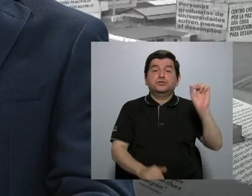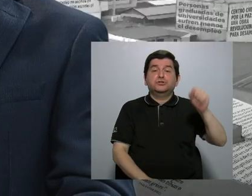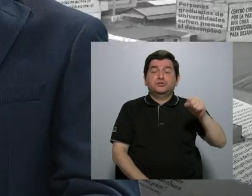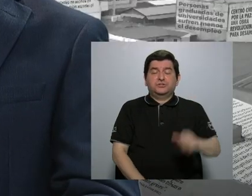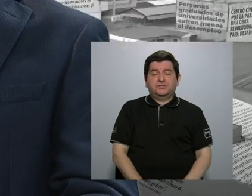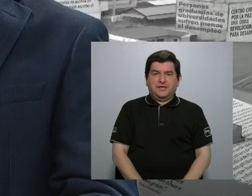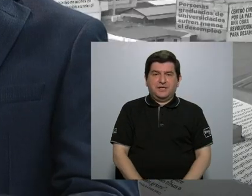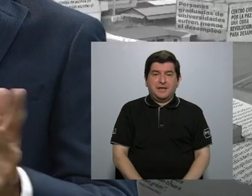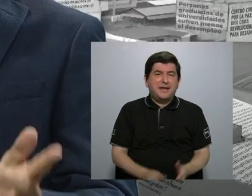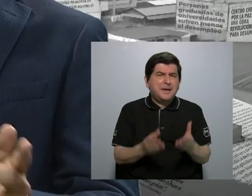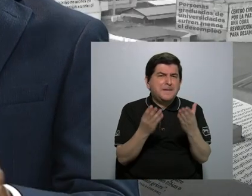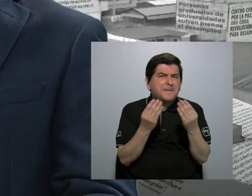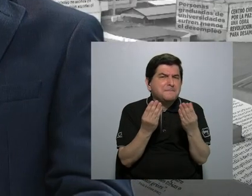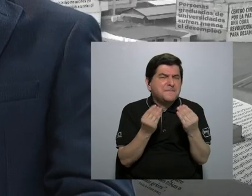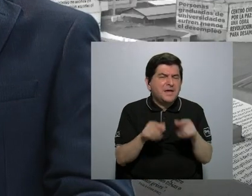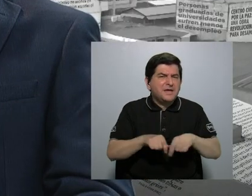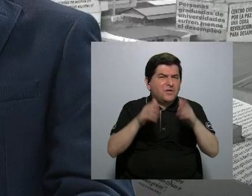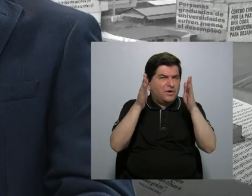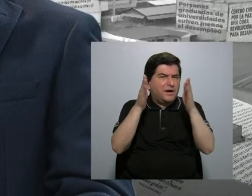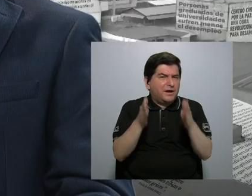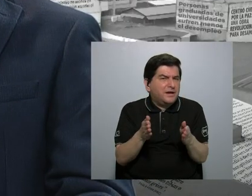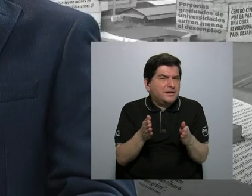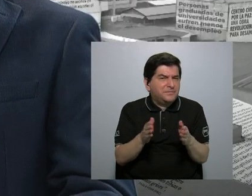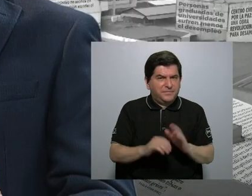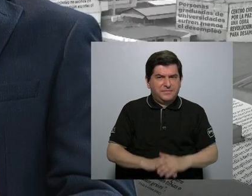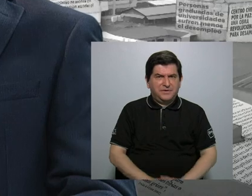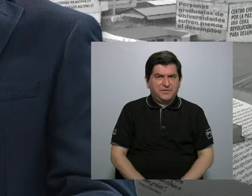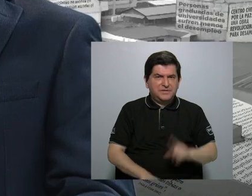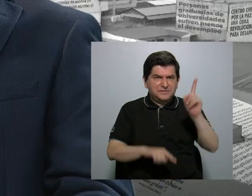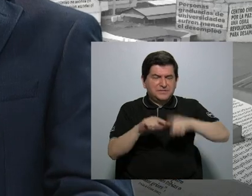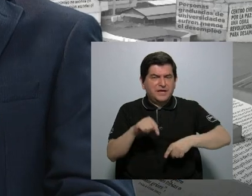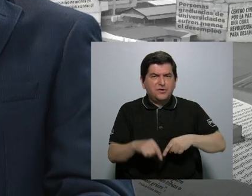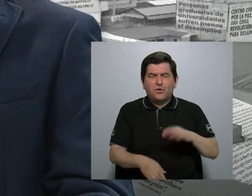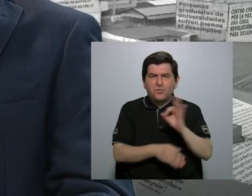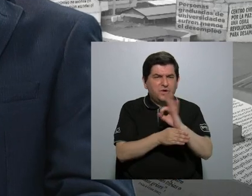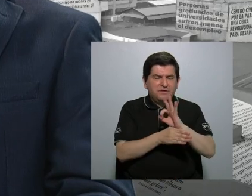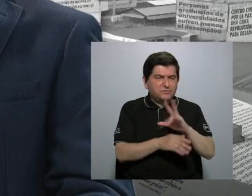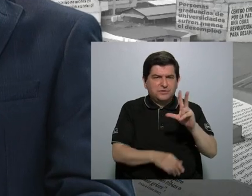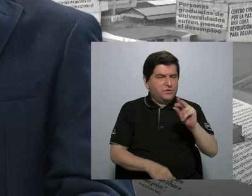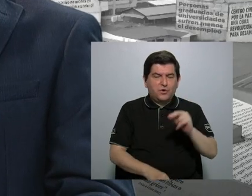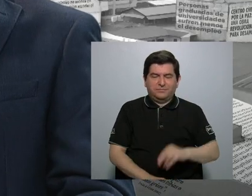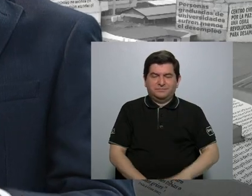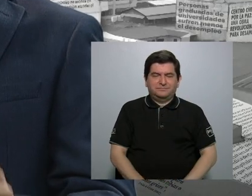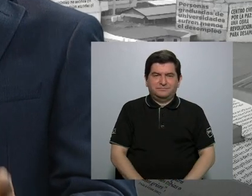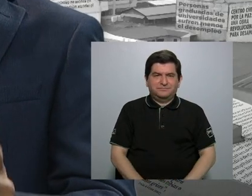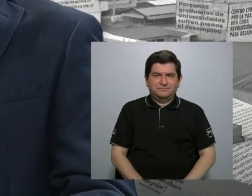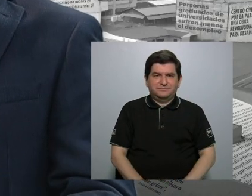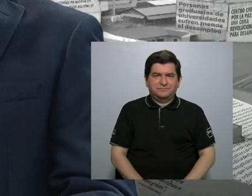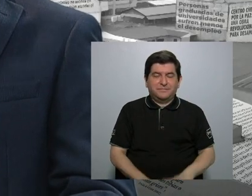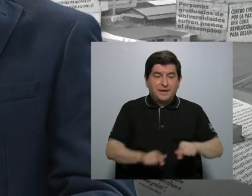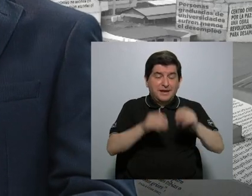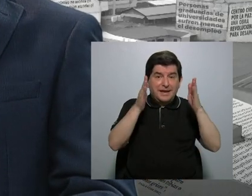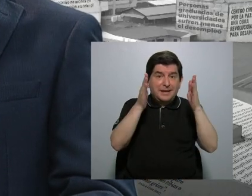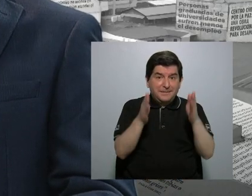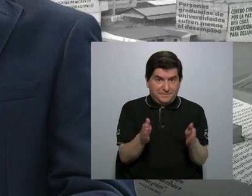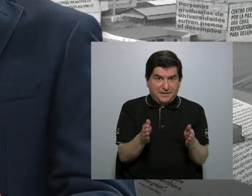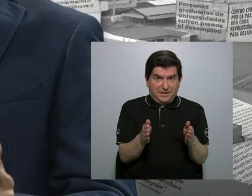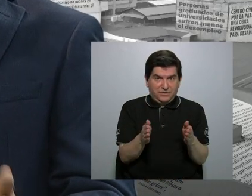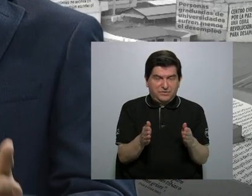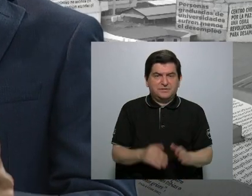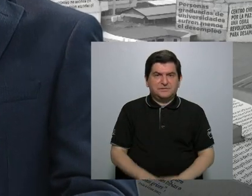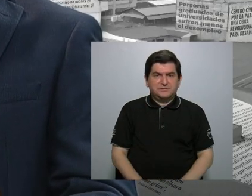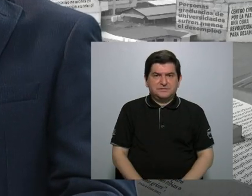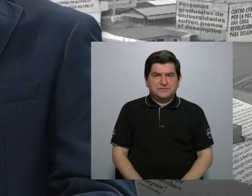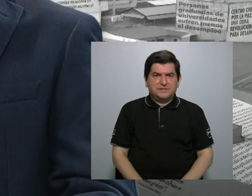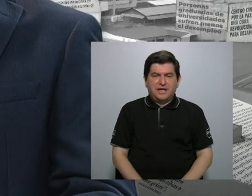lo que tenemos que tenerle miedo no es que el periodista no pueda hacer su función, sino que el periodista al